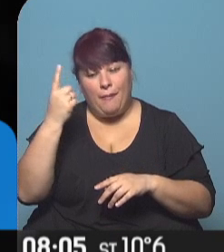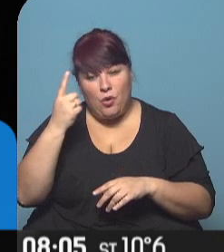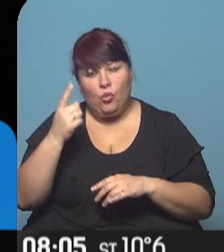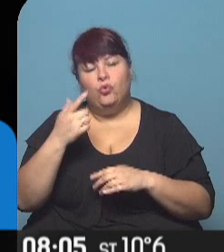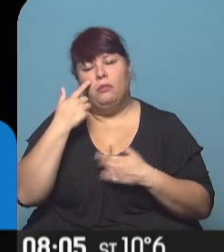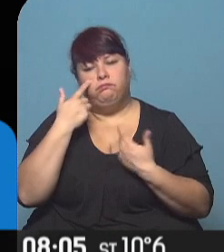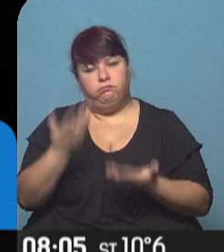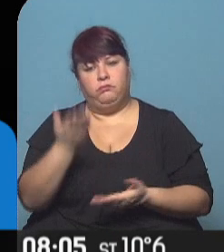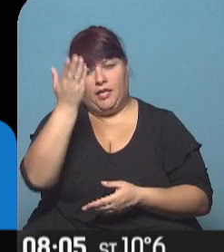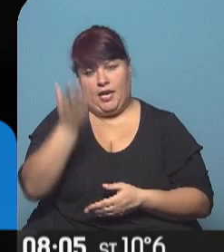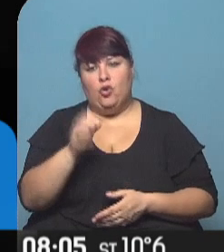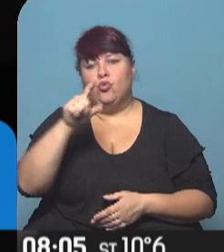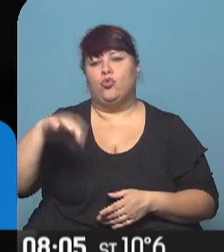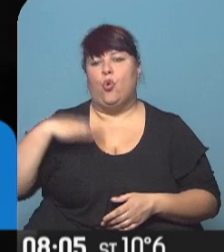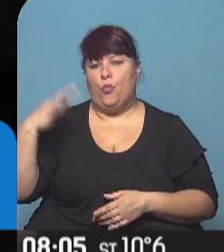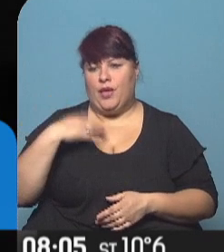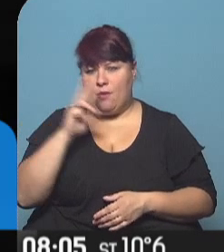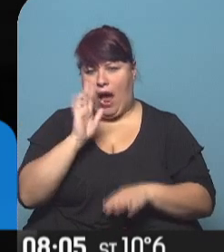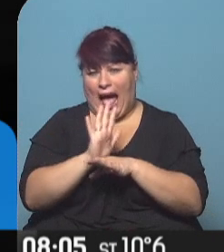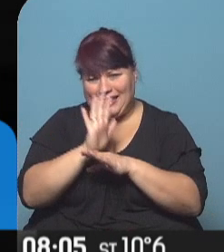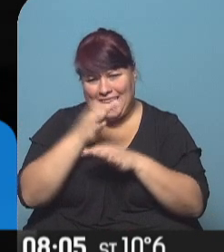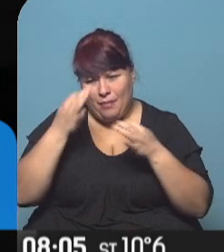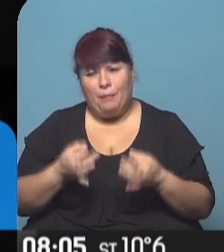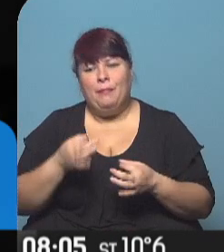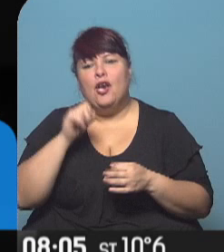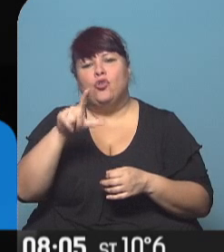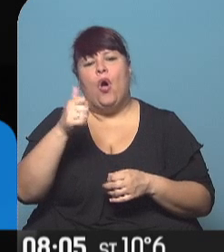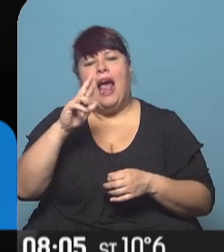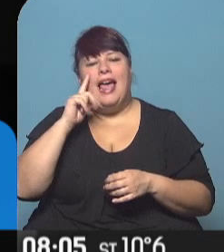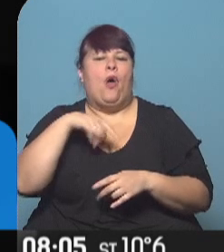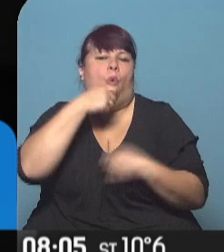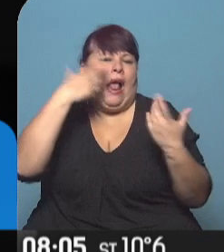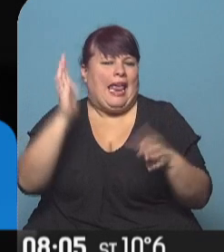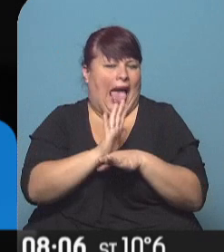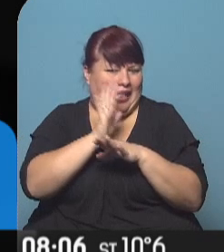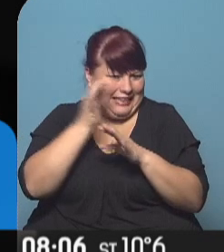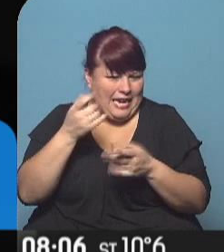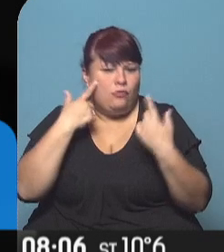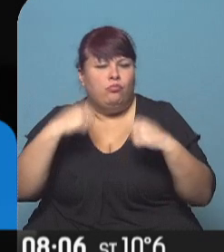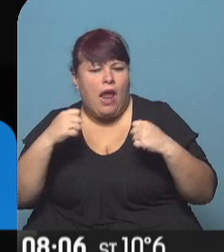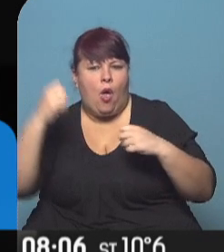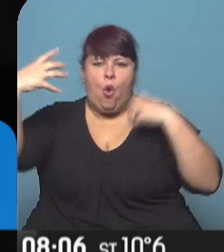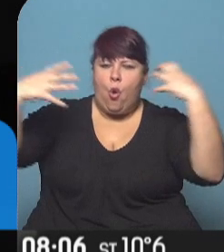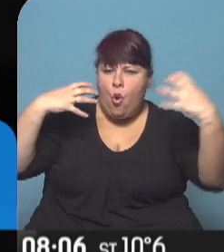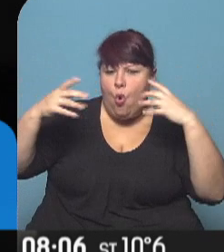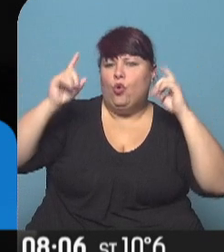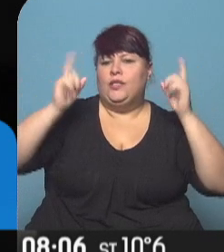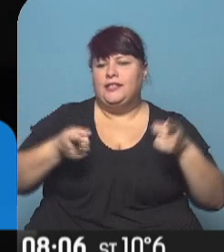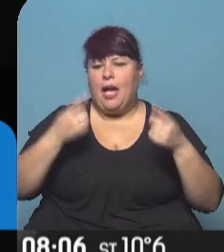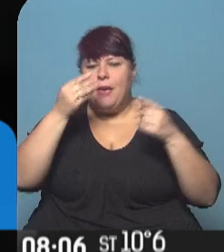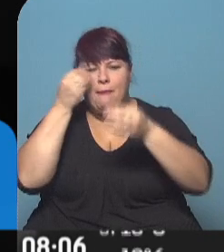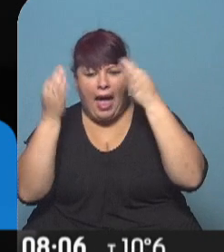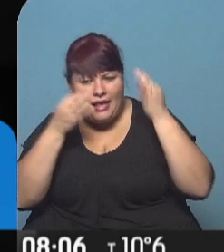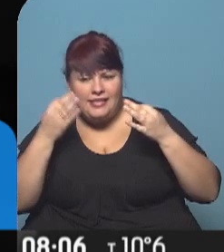se puede ver la vida de esta actriz, pero en realidad a través de Analia Couzeiro la vida de cualquier actriz. Ensayos, pruebas de luz, también pruebas de